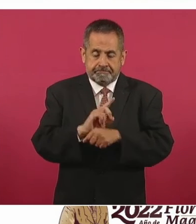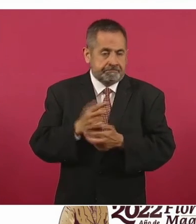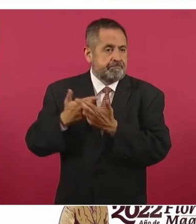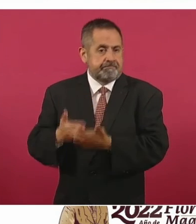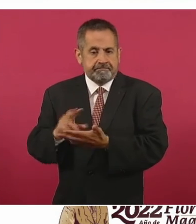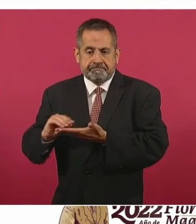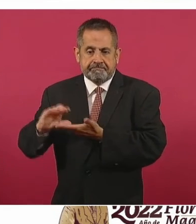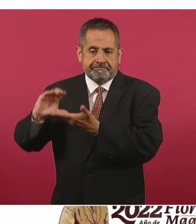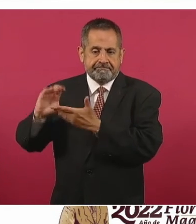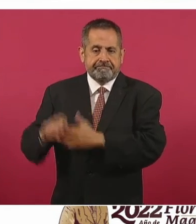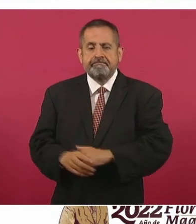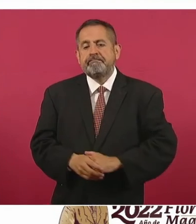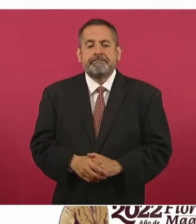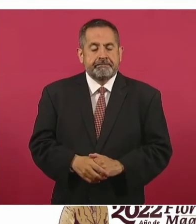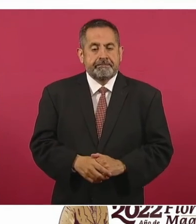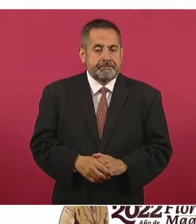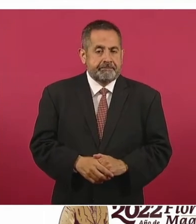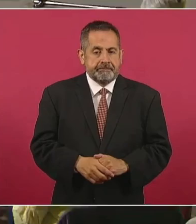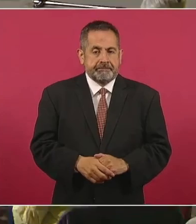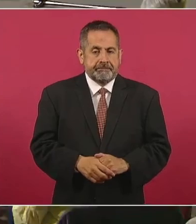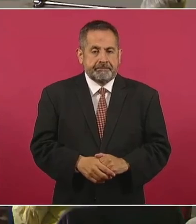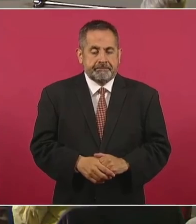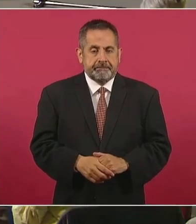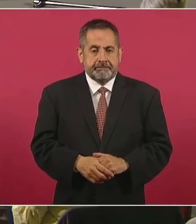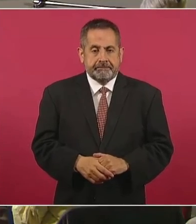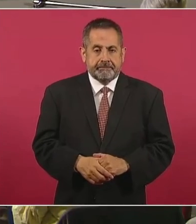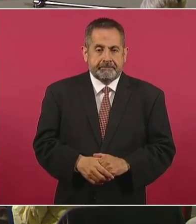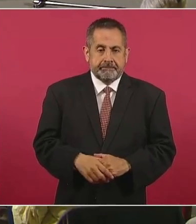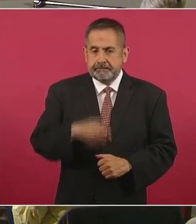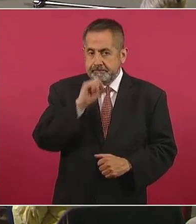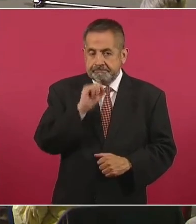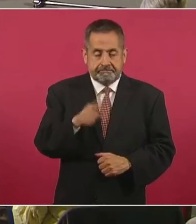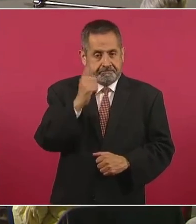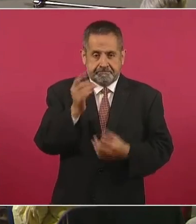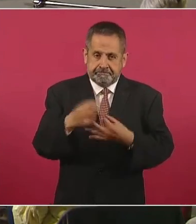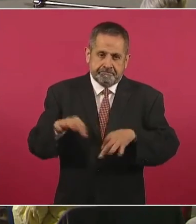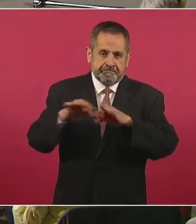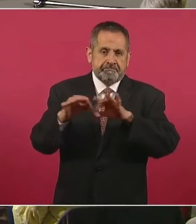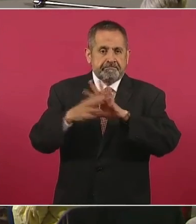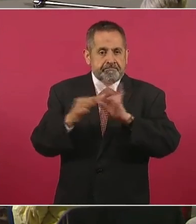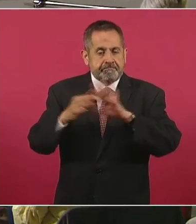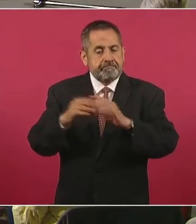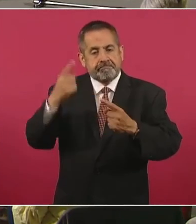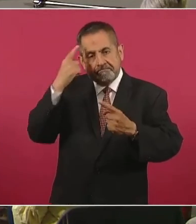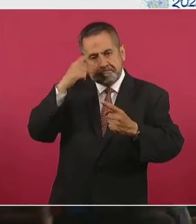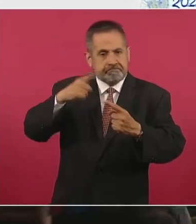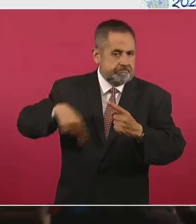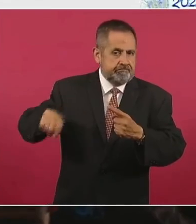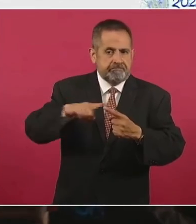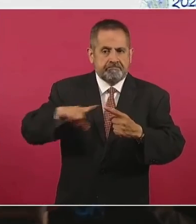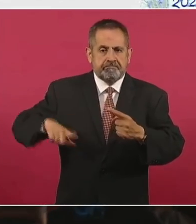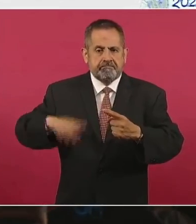Adelante. Aquí también es un programa importante para el gobierno